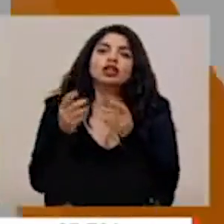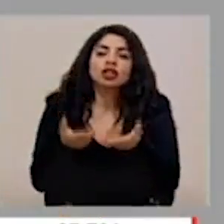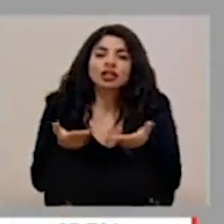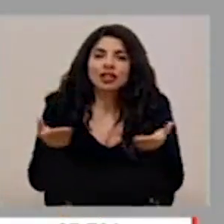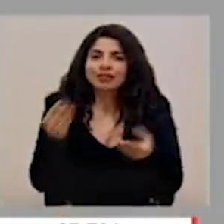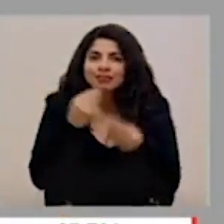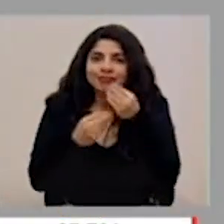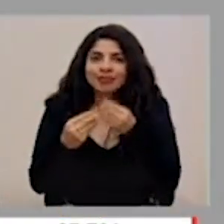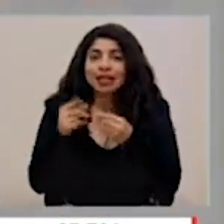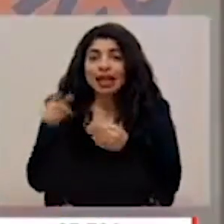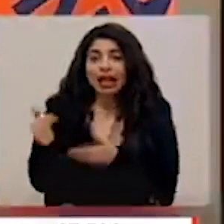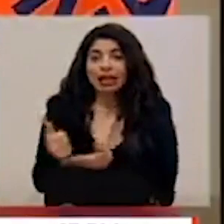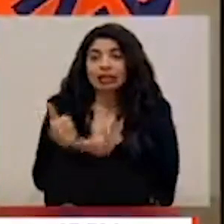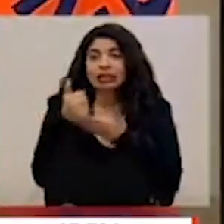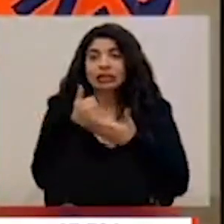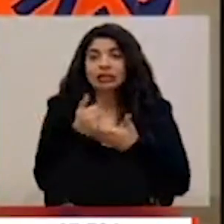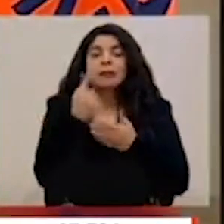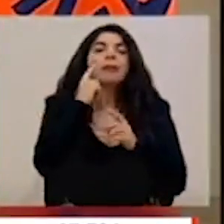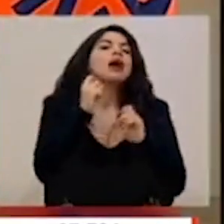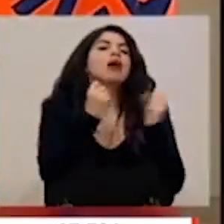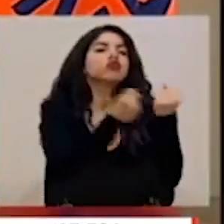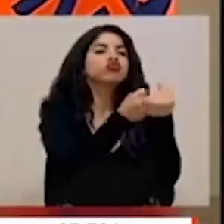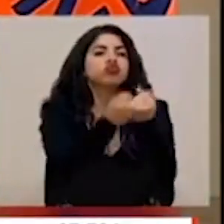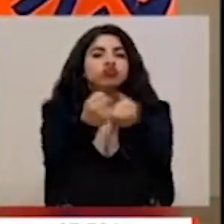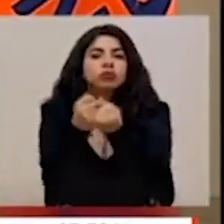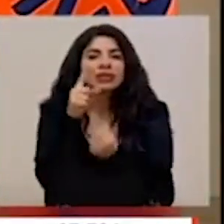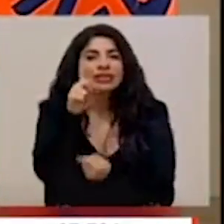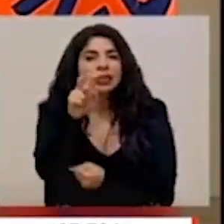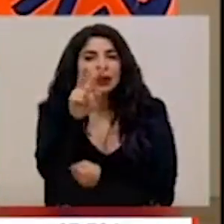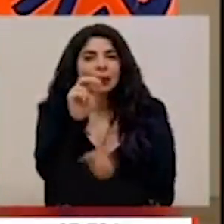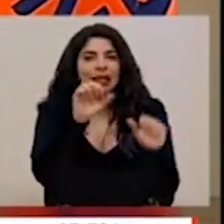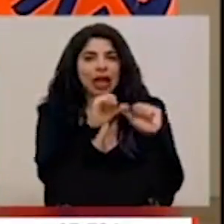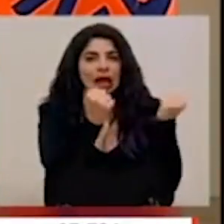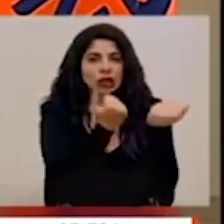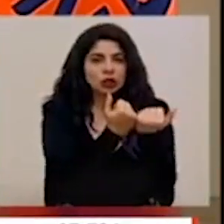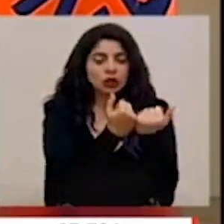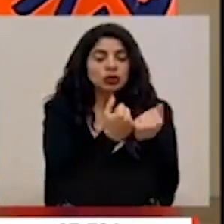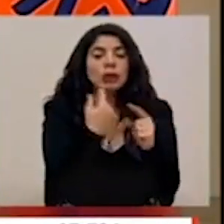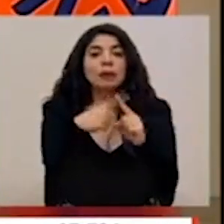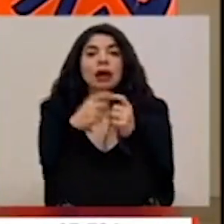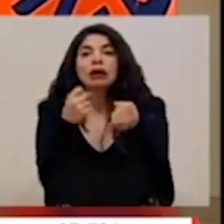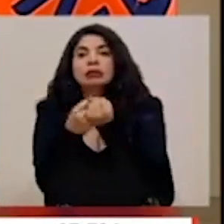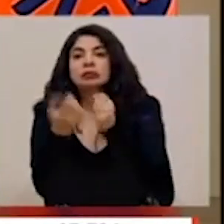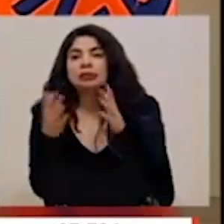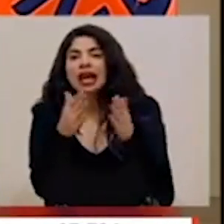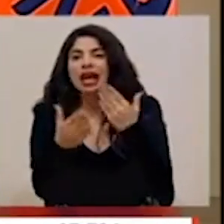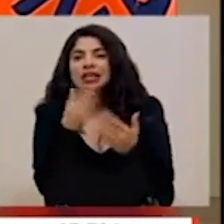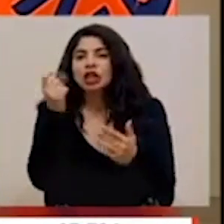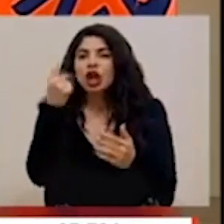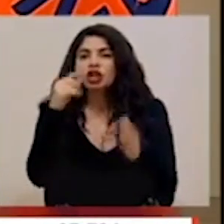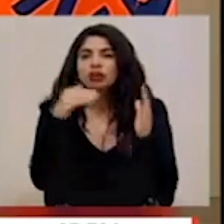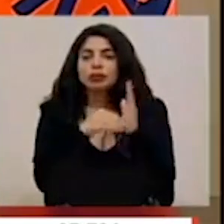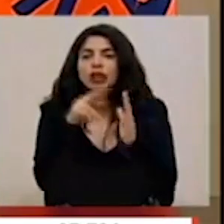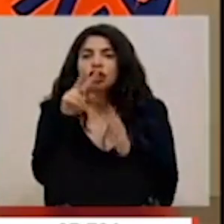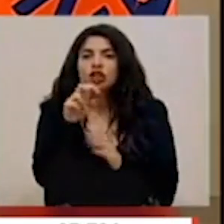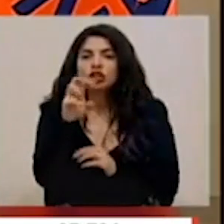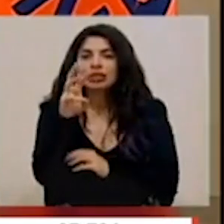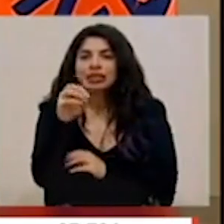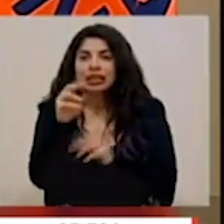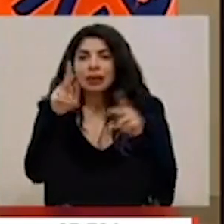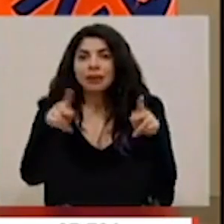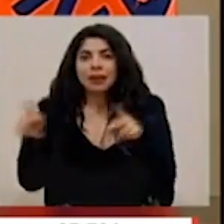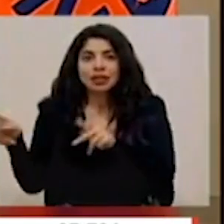nos ha permitido apoyar a 120 asociaciones y aproximadamente unas 11.260 personas que han